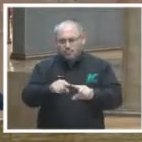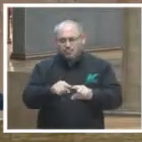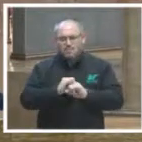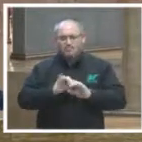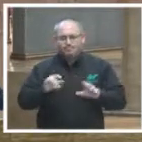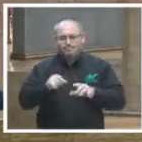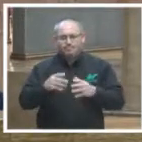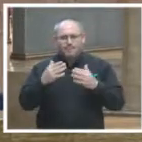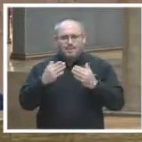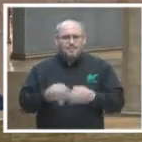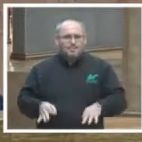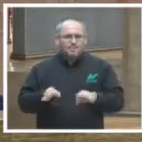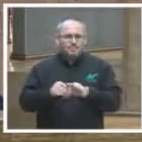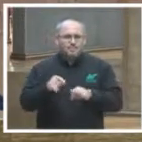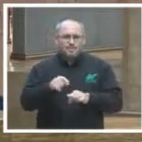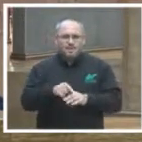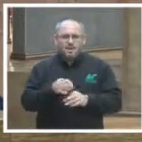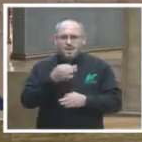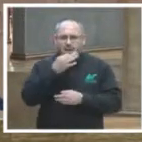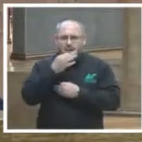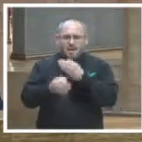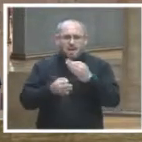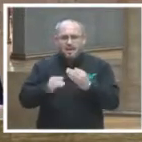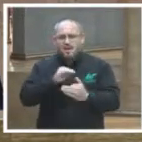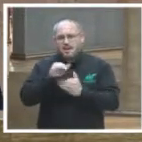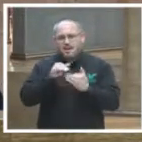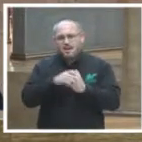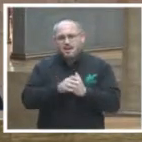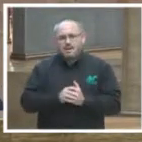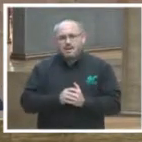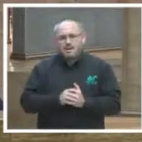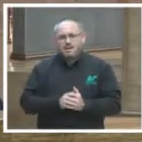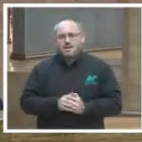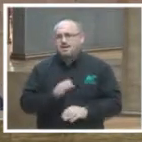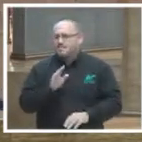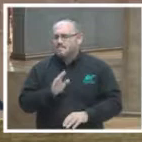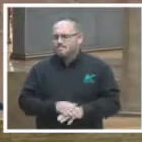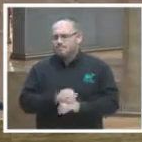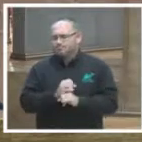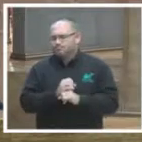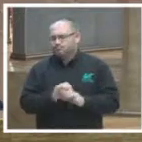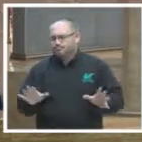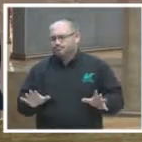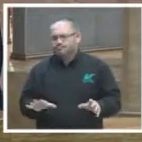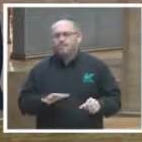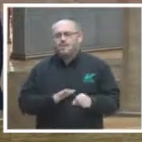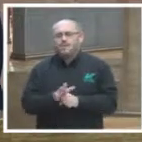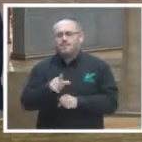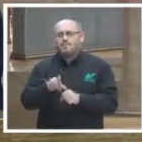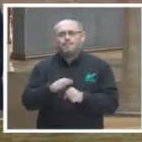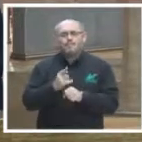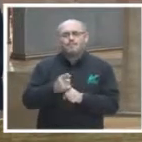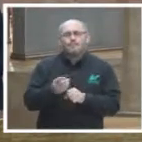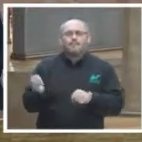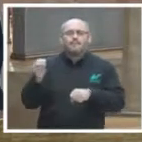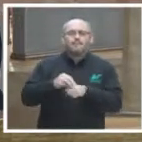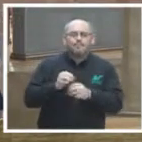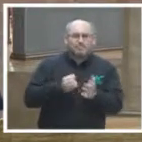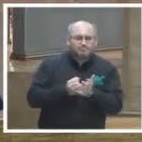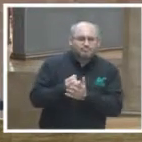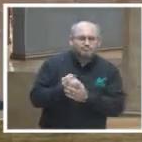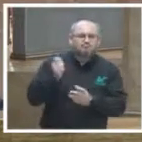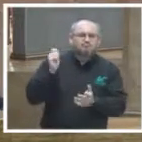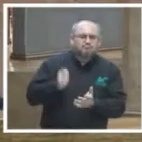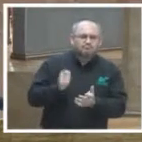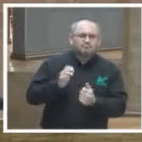informática donde se dan a conocer entre mucha otra información los criterios jurisprudenciales que emite este órgano jurisdiccional